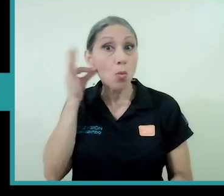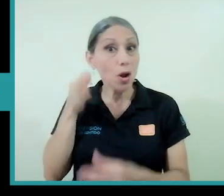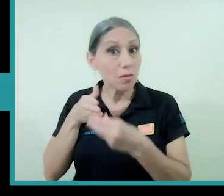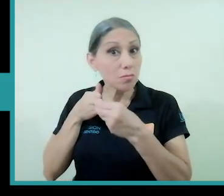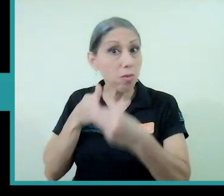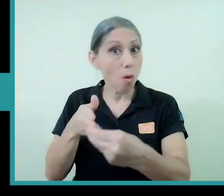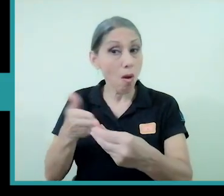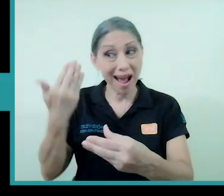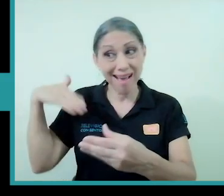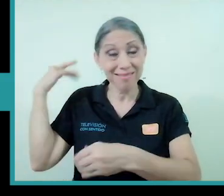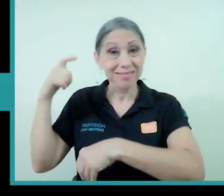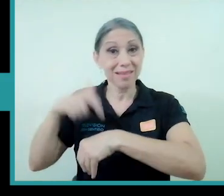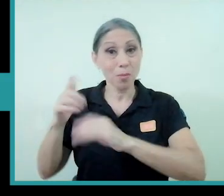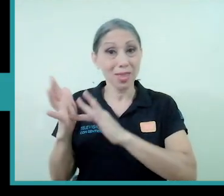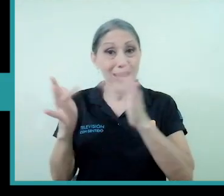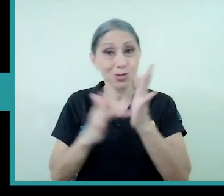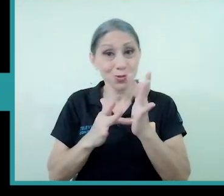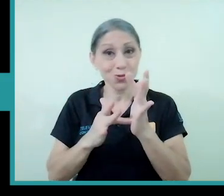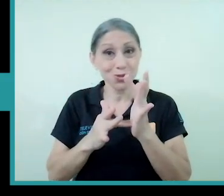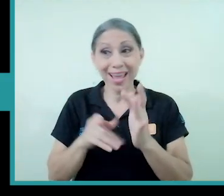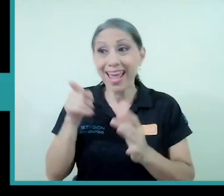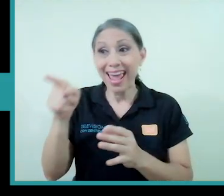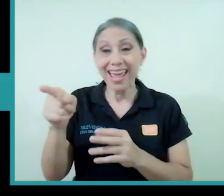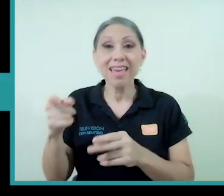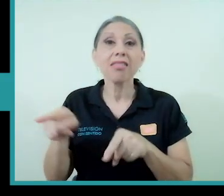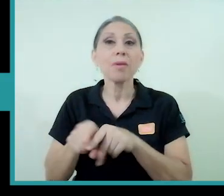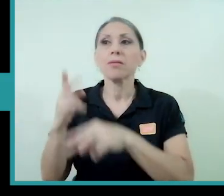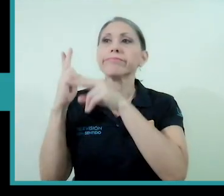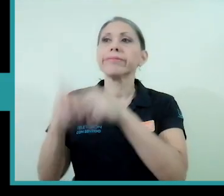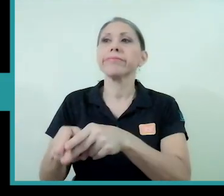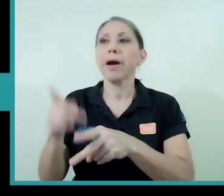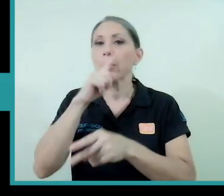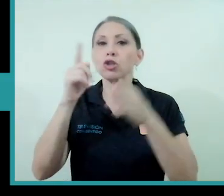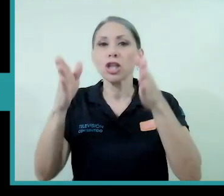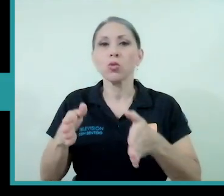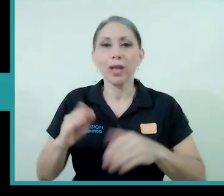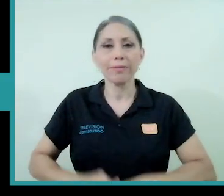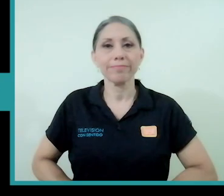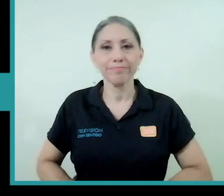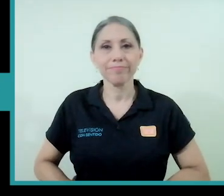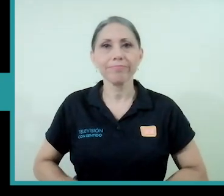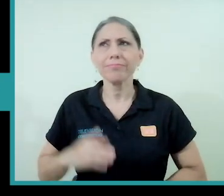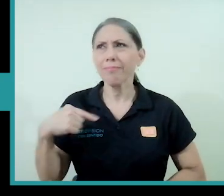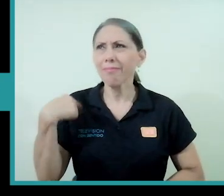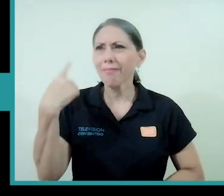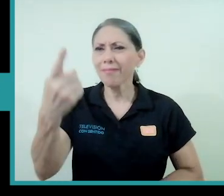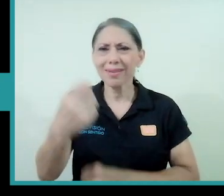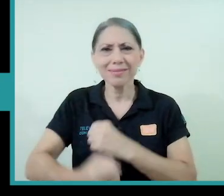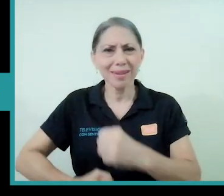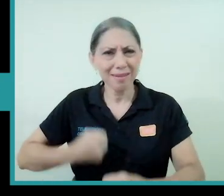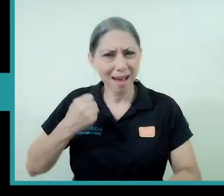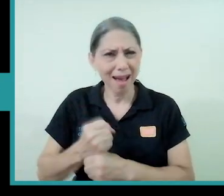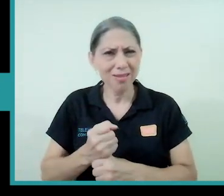va a terminar nombrada como prostituta ¿verdad? y no es si hasta el año